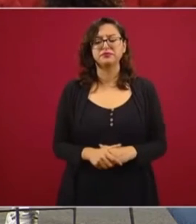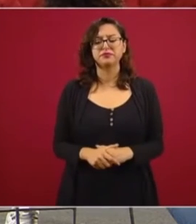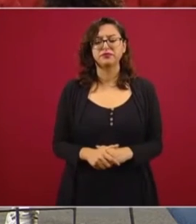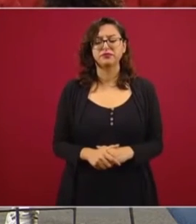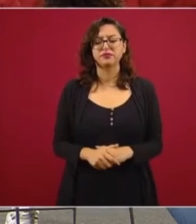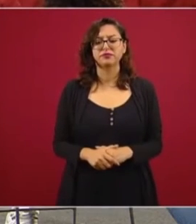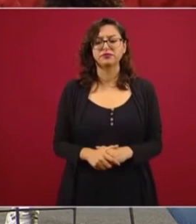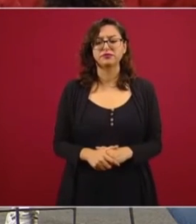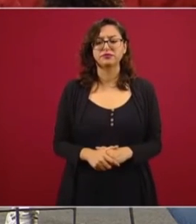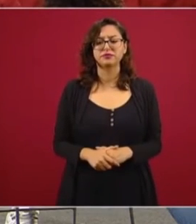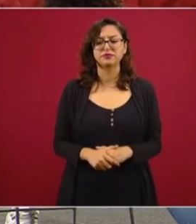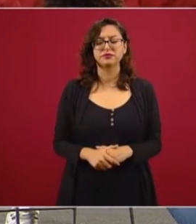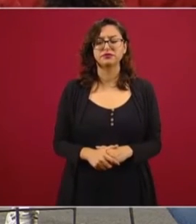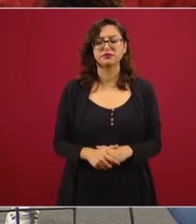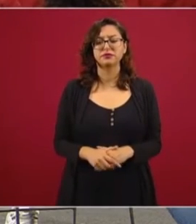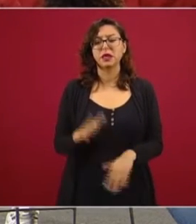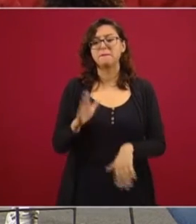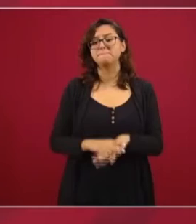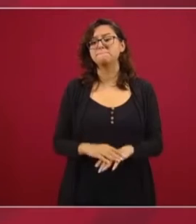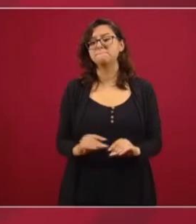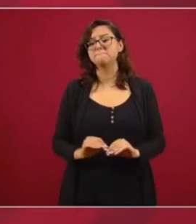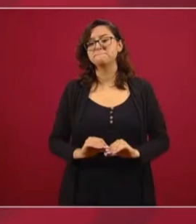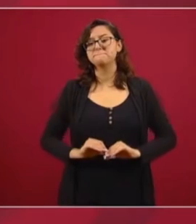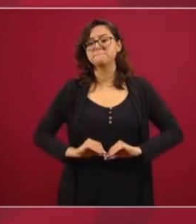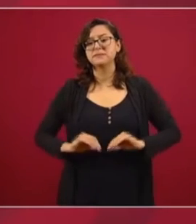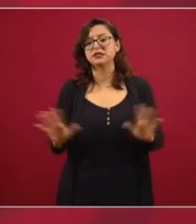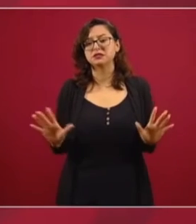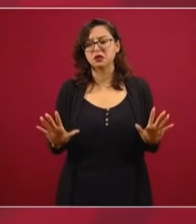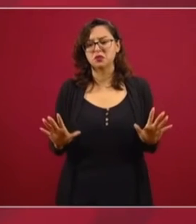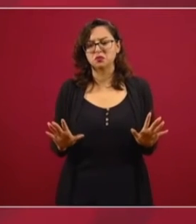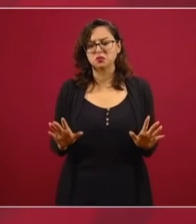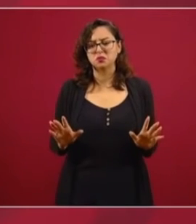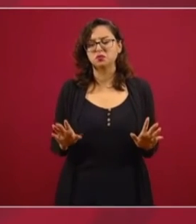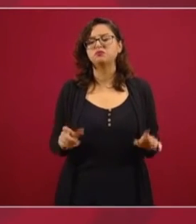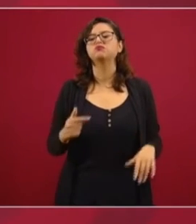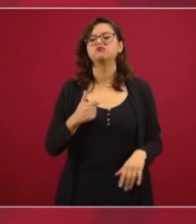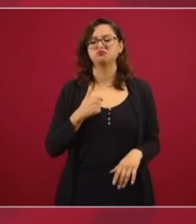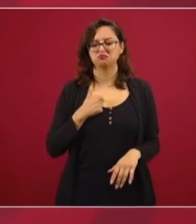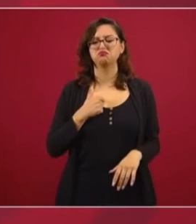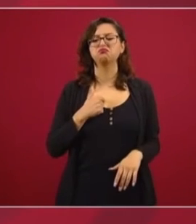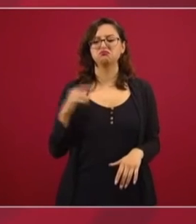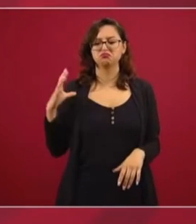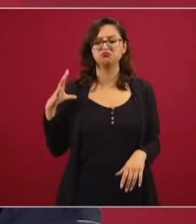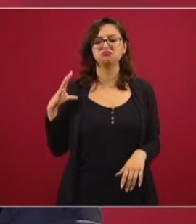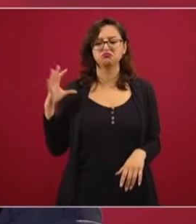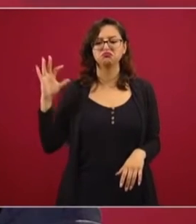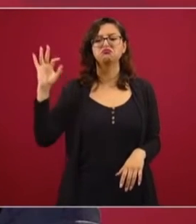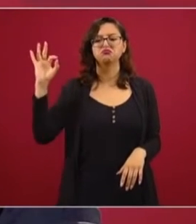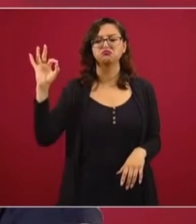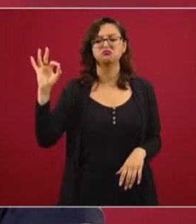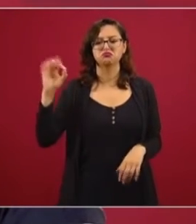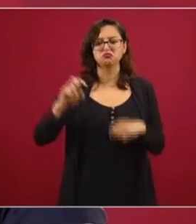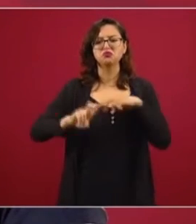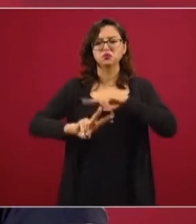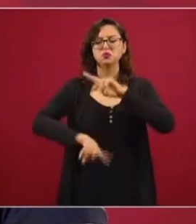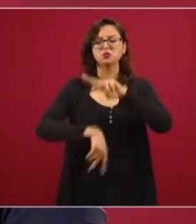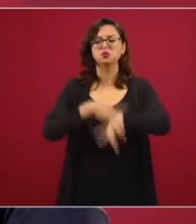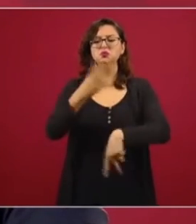Para decirlo con más claridad, estoy dispuesto a ir a declarar.